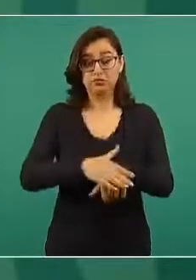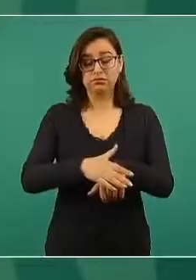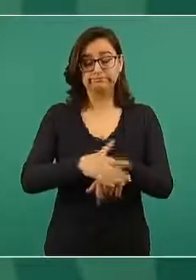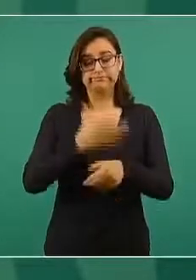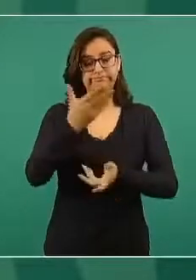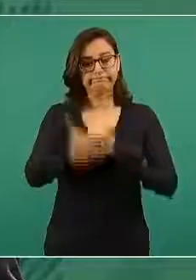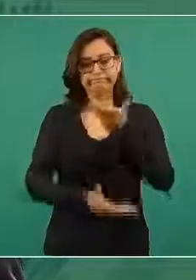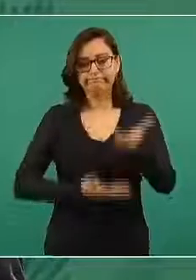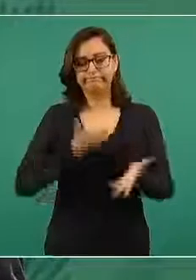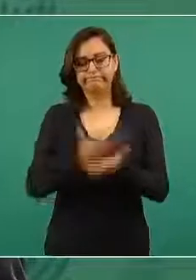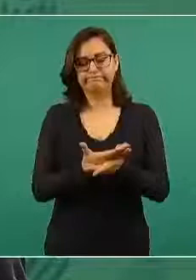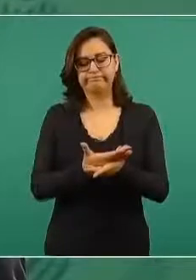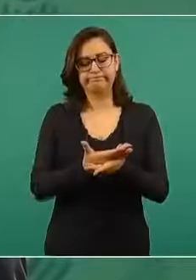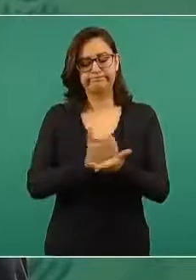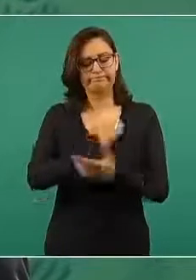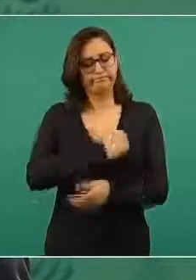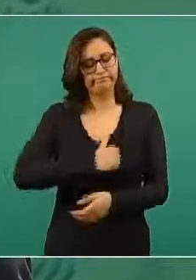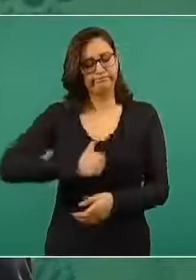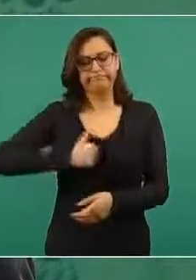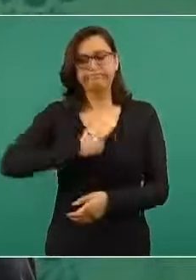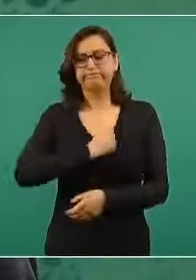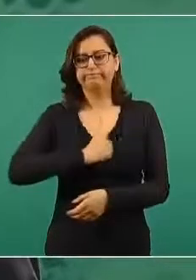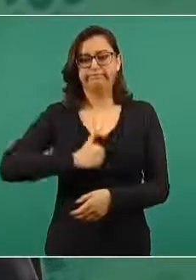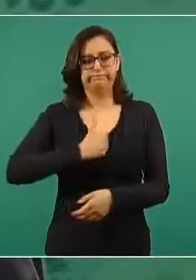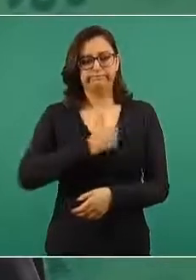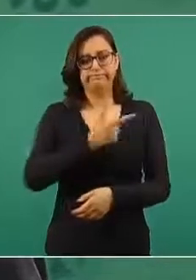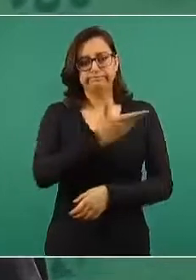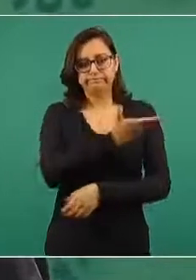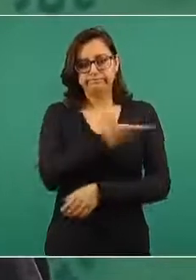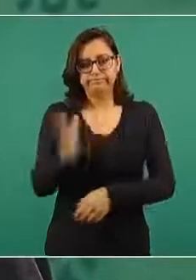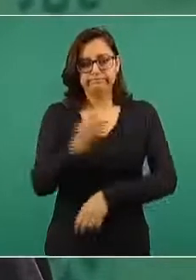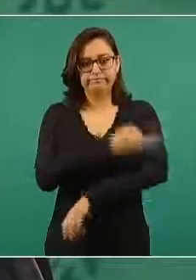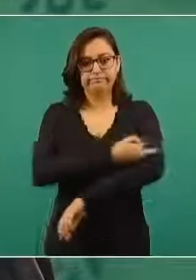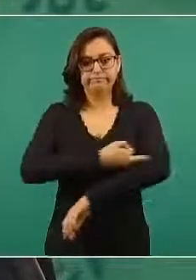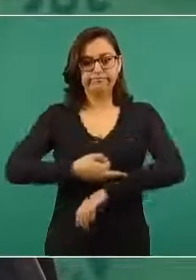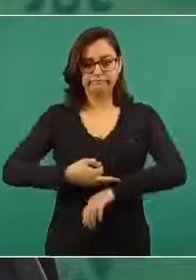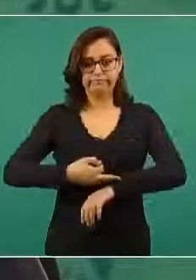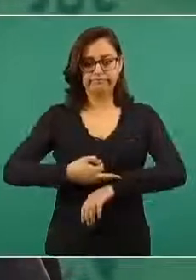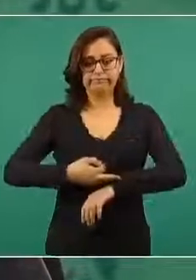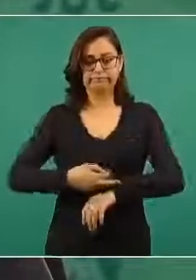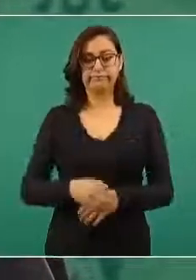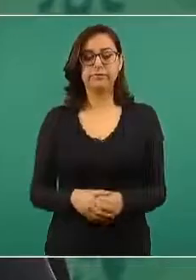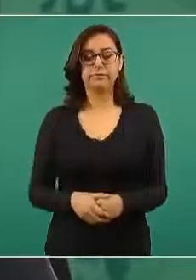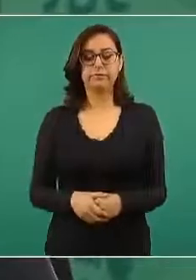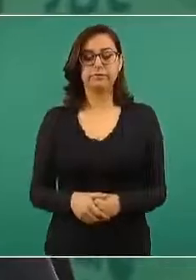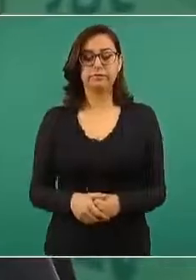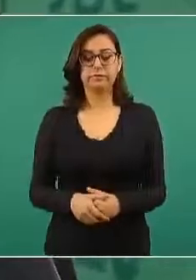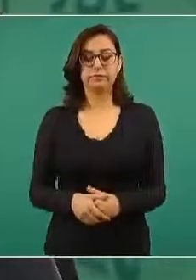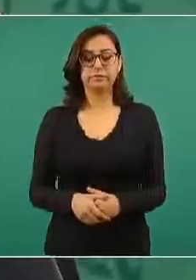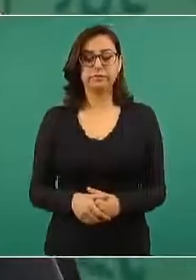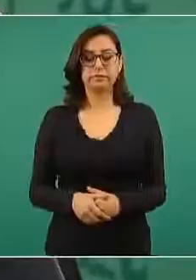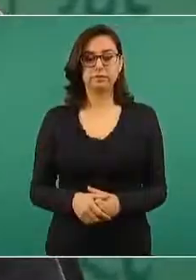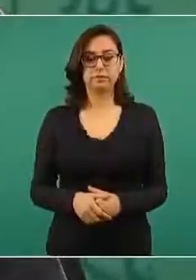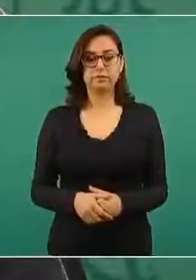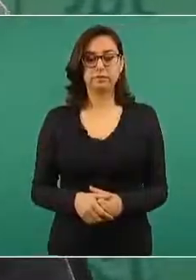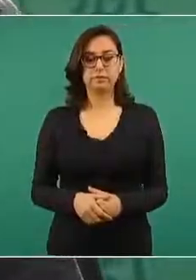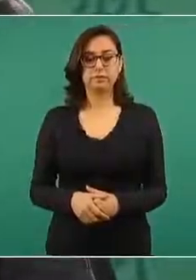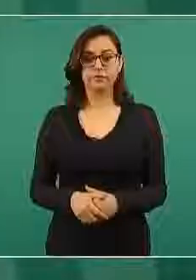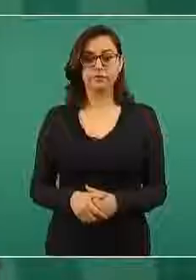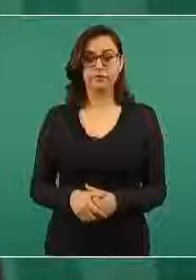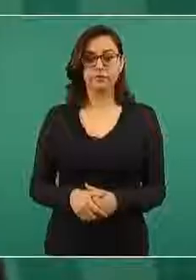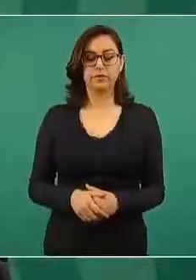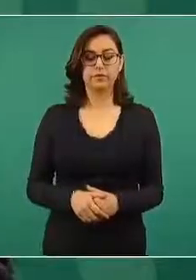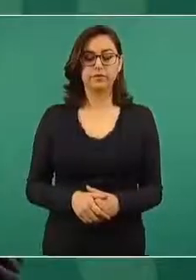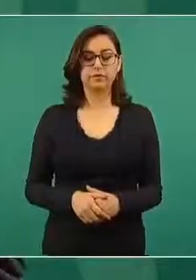y vamos a informar. José Isela